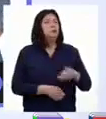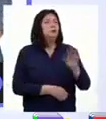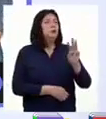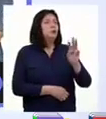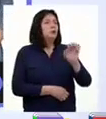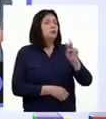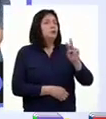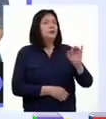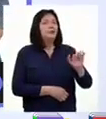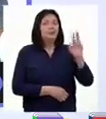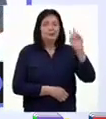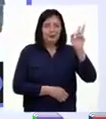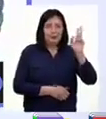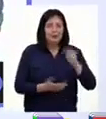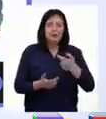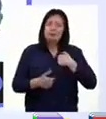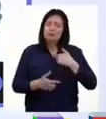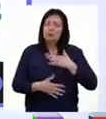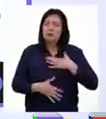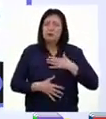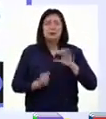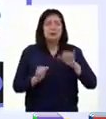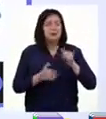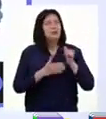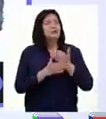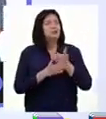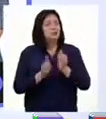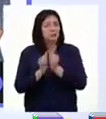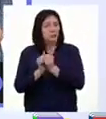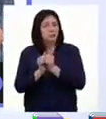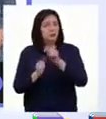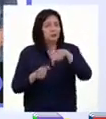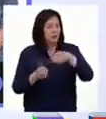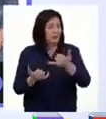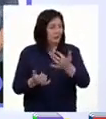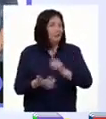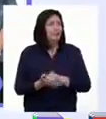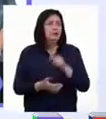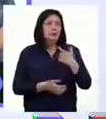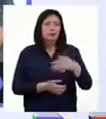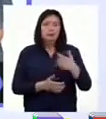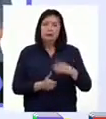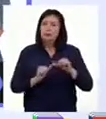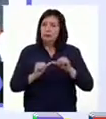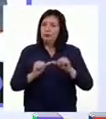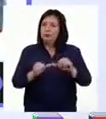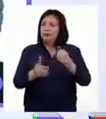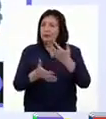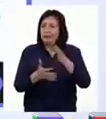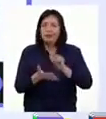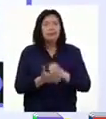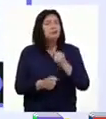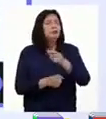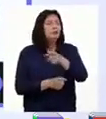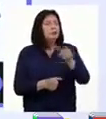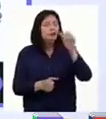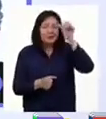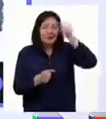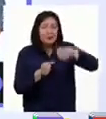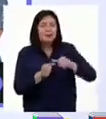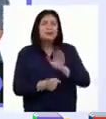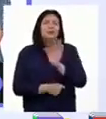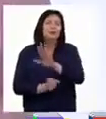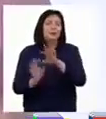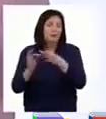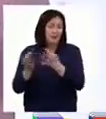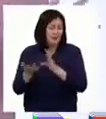Winnie Díaz y Fuentes y estoy muy contenta de acompañarlos en esta actividad en la que seguiremos trabajando sobre sus recuerdos y los